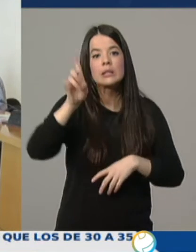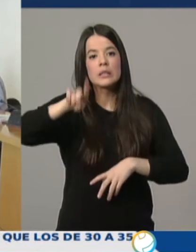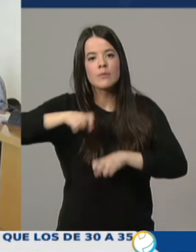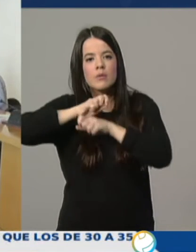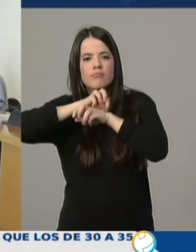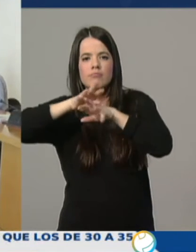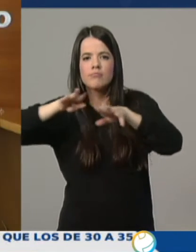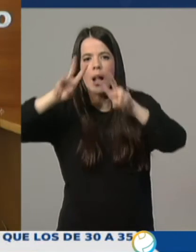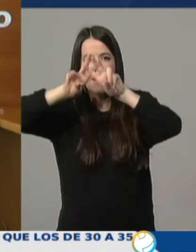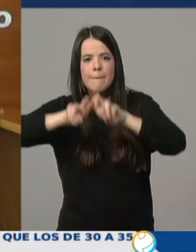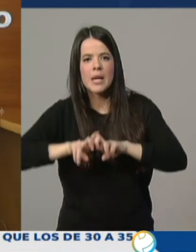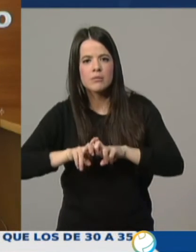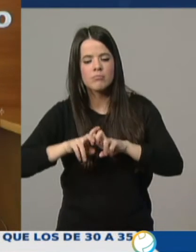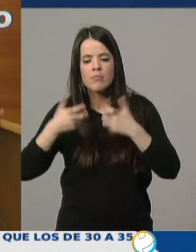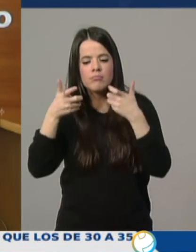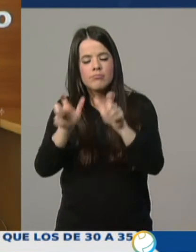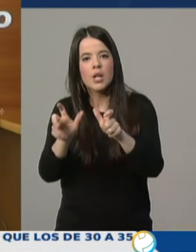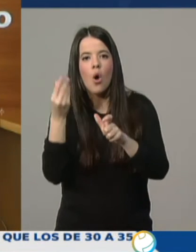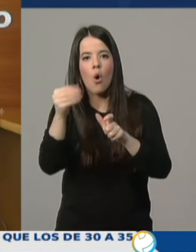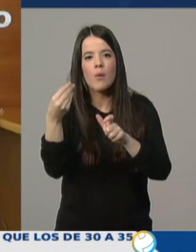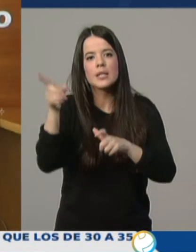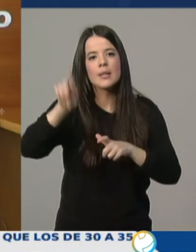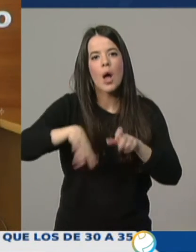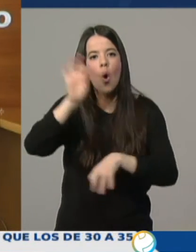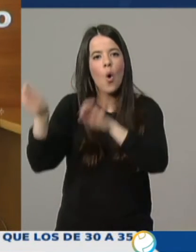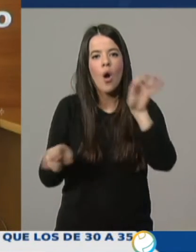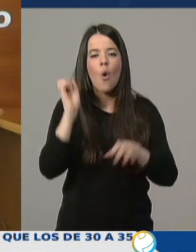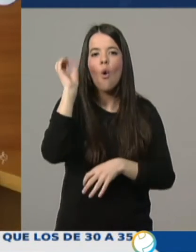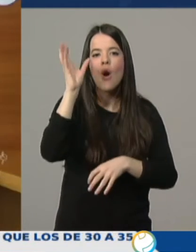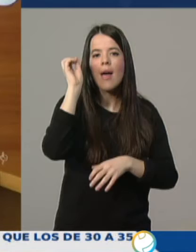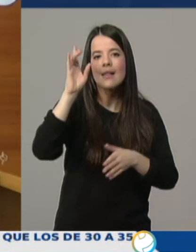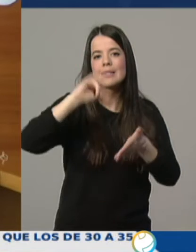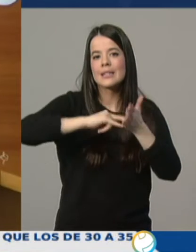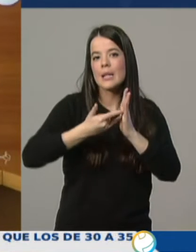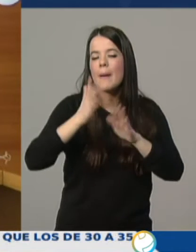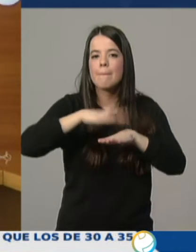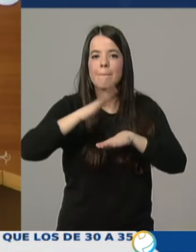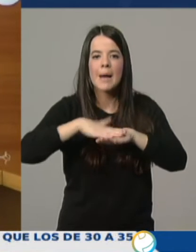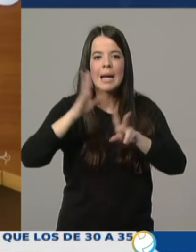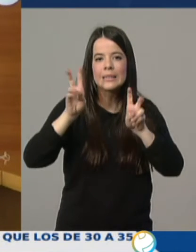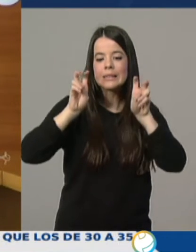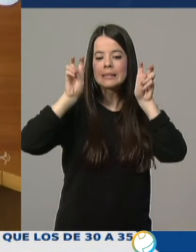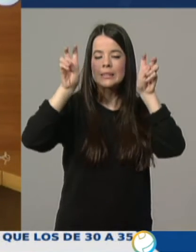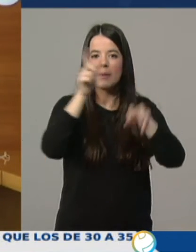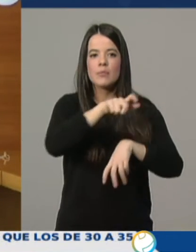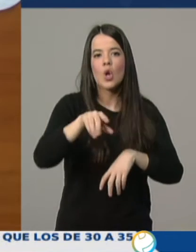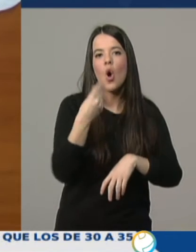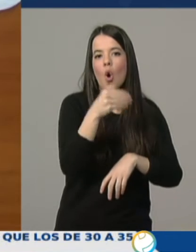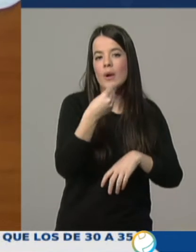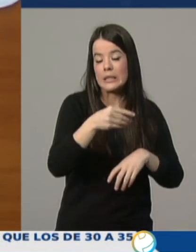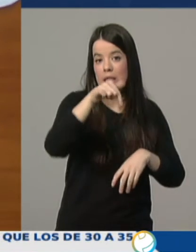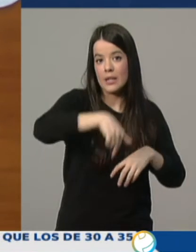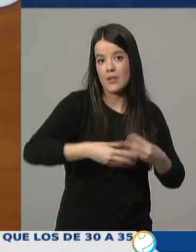investigaciones sobre este colectivo y la organización de jornadas técnicas para abordar temas que afectan a la juventud logroñesa.